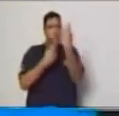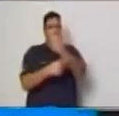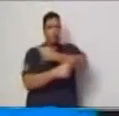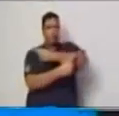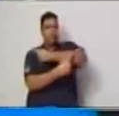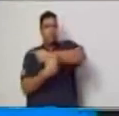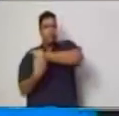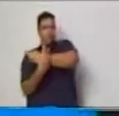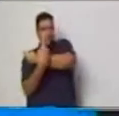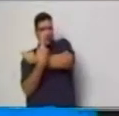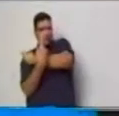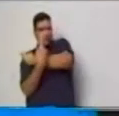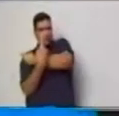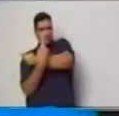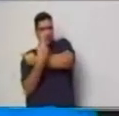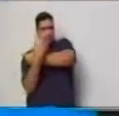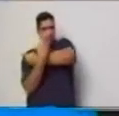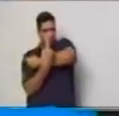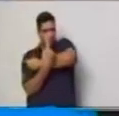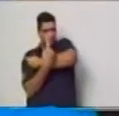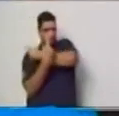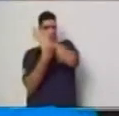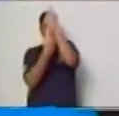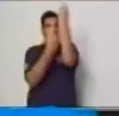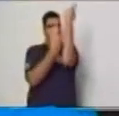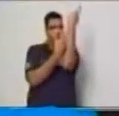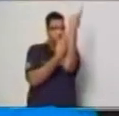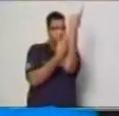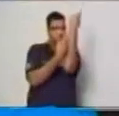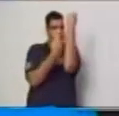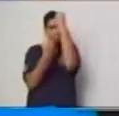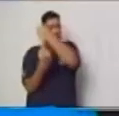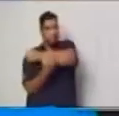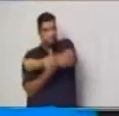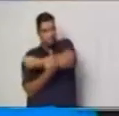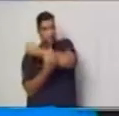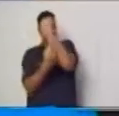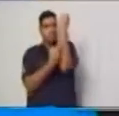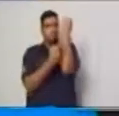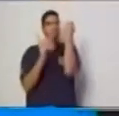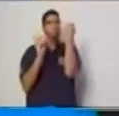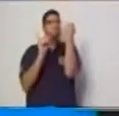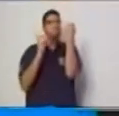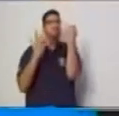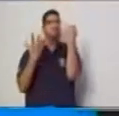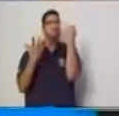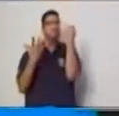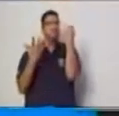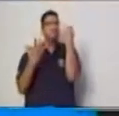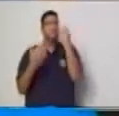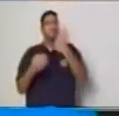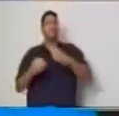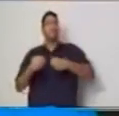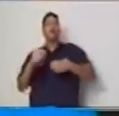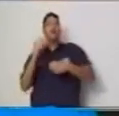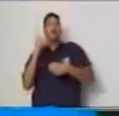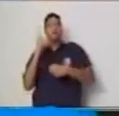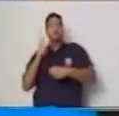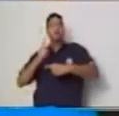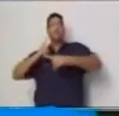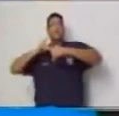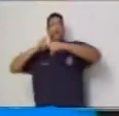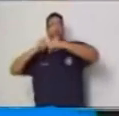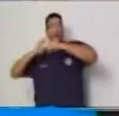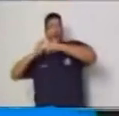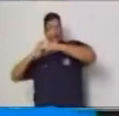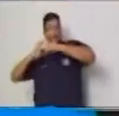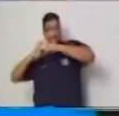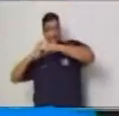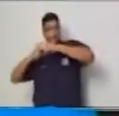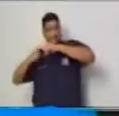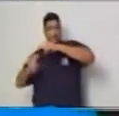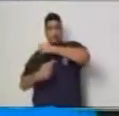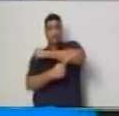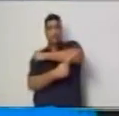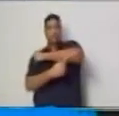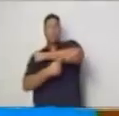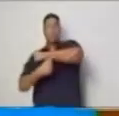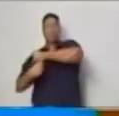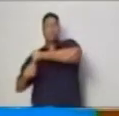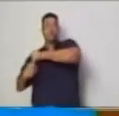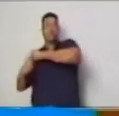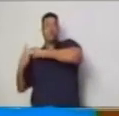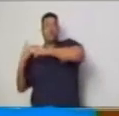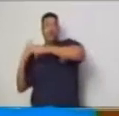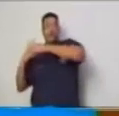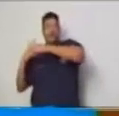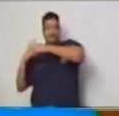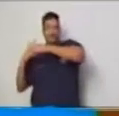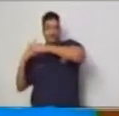uno que está en el eje de la X es decir este uno positivo y vamos a ubicar el